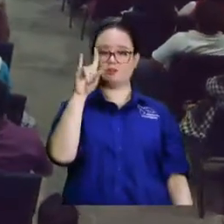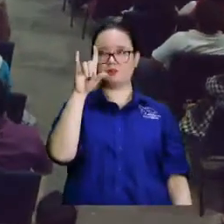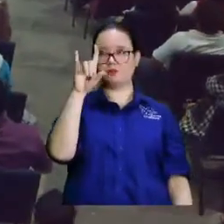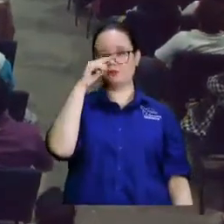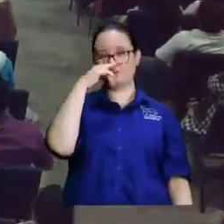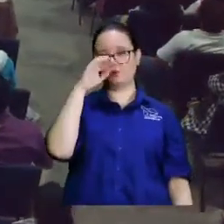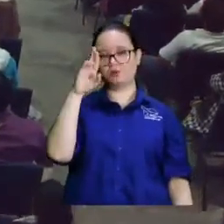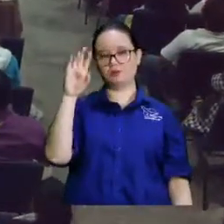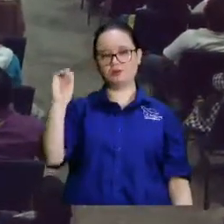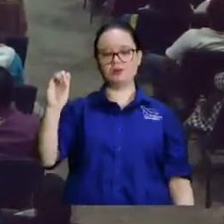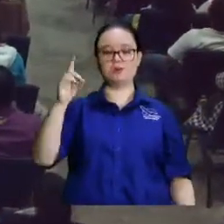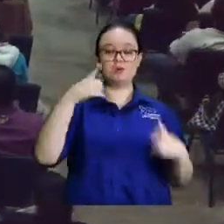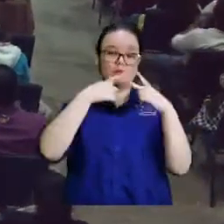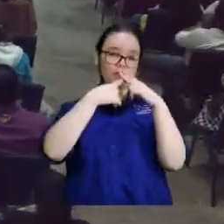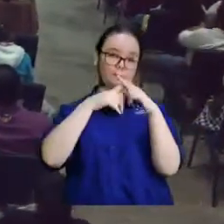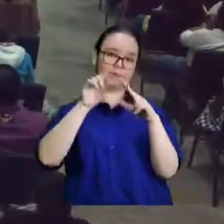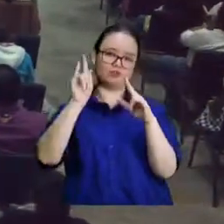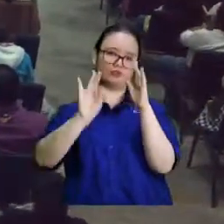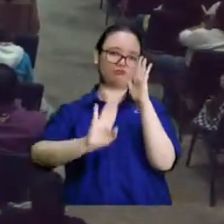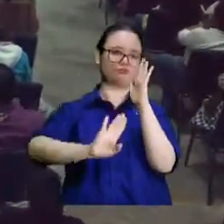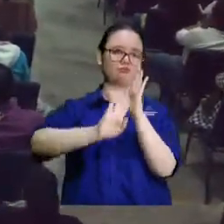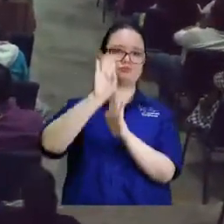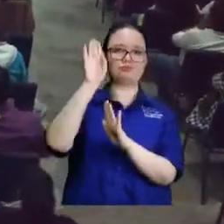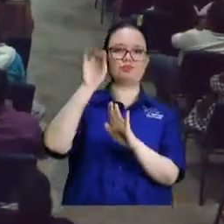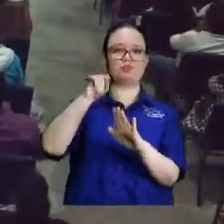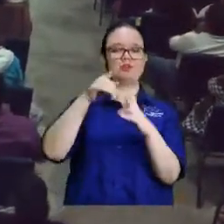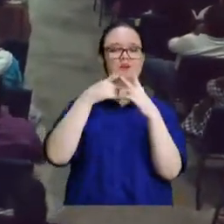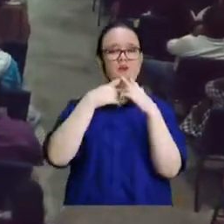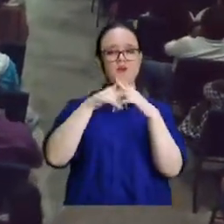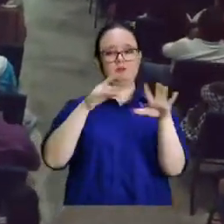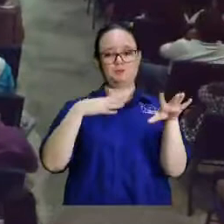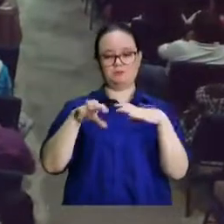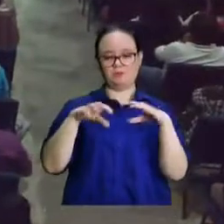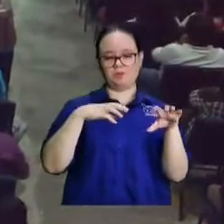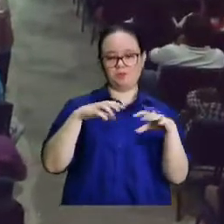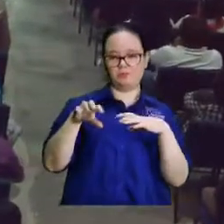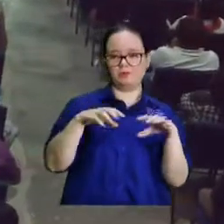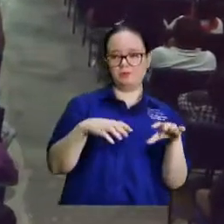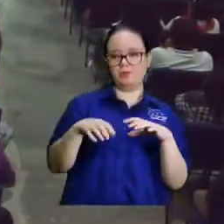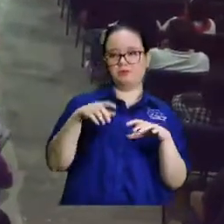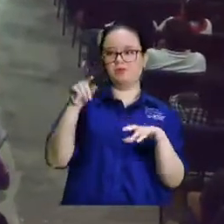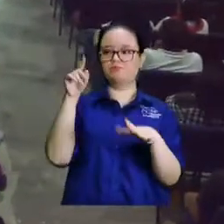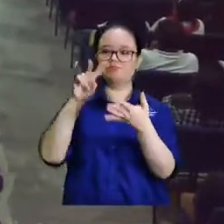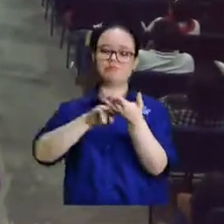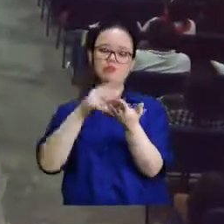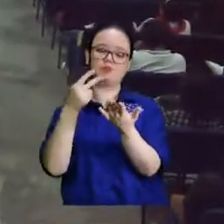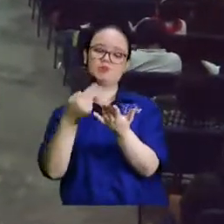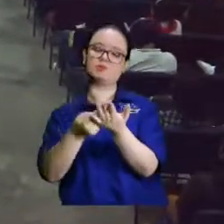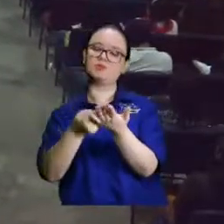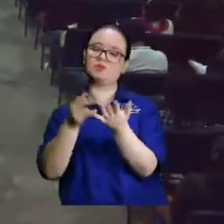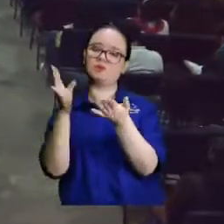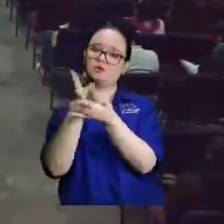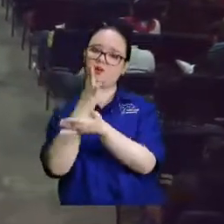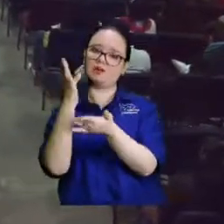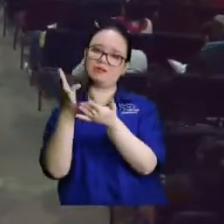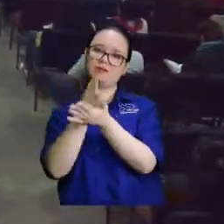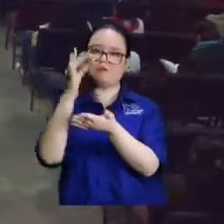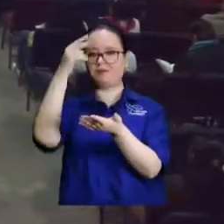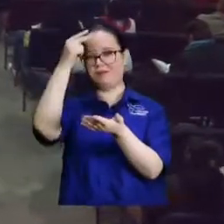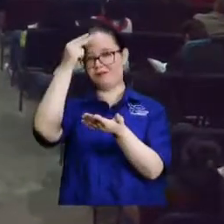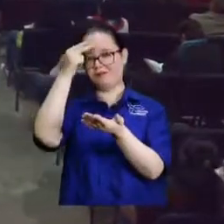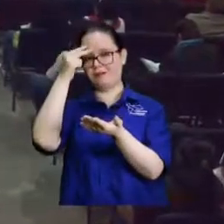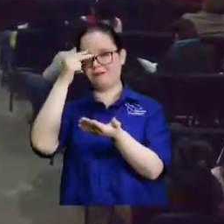Y después vinieron otro montón de siervos de Dios. Algunos traduciendo la Biblia de los idiomas hebreo, arameo,